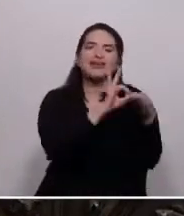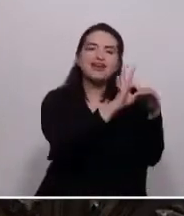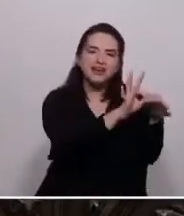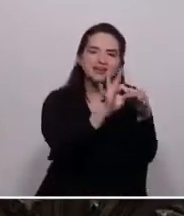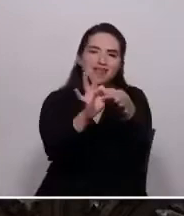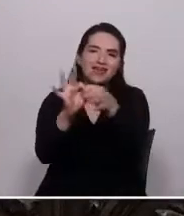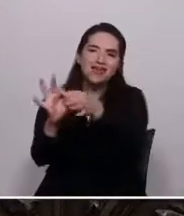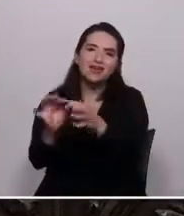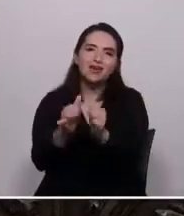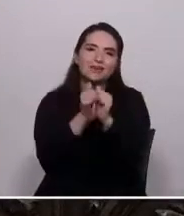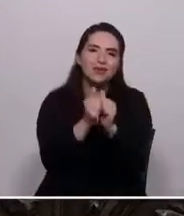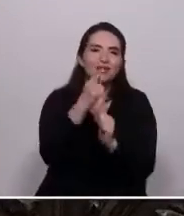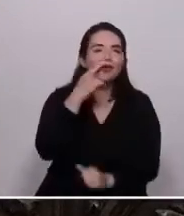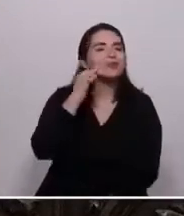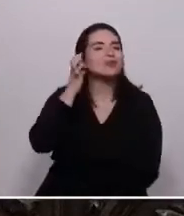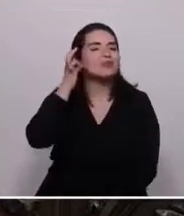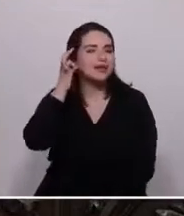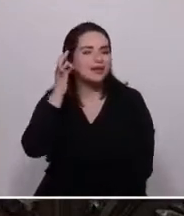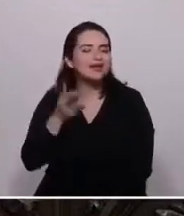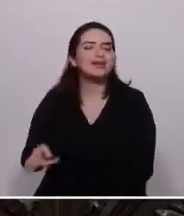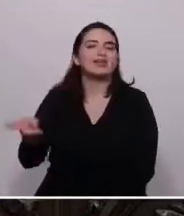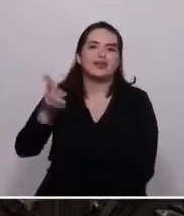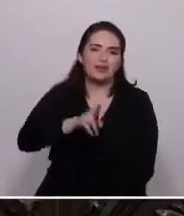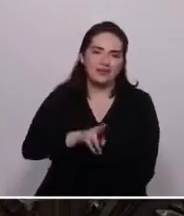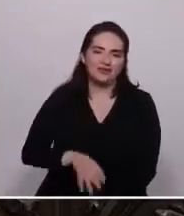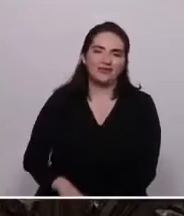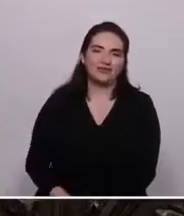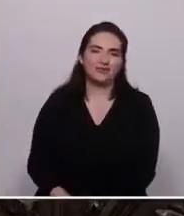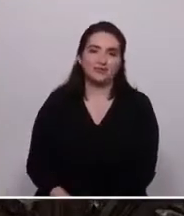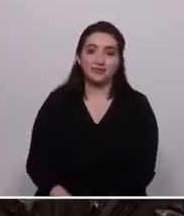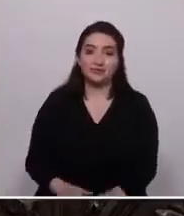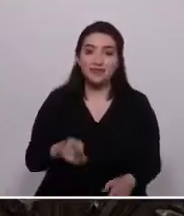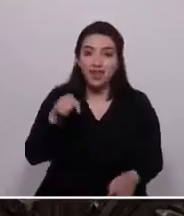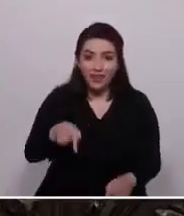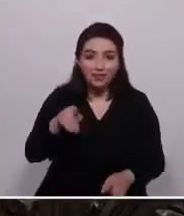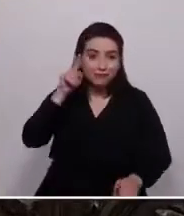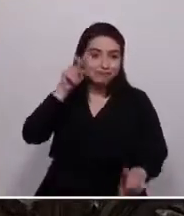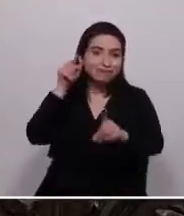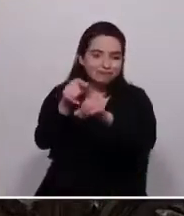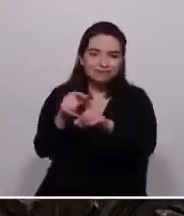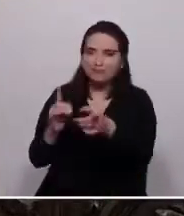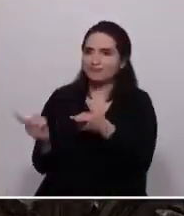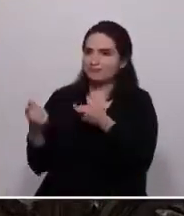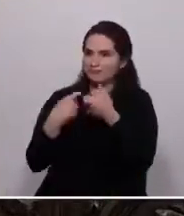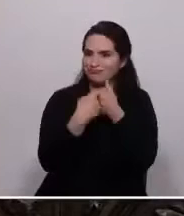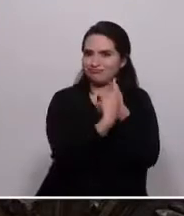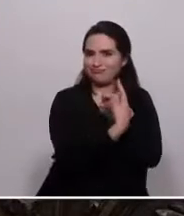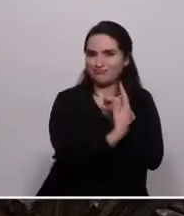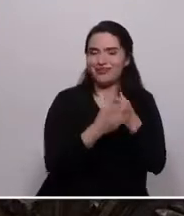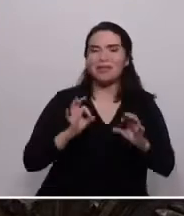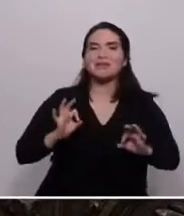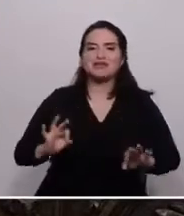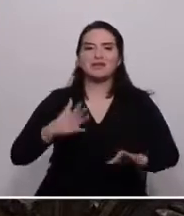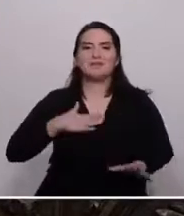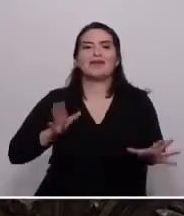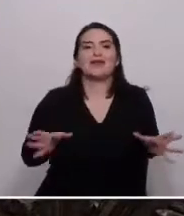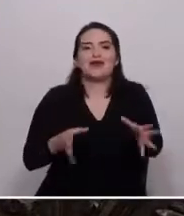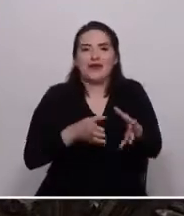compañeros y compañeras, nuevamente, por unirse a esta cruzada, en especial a mi colectivo.